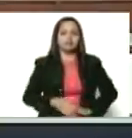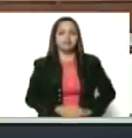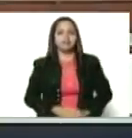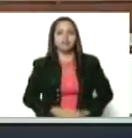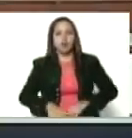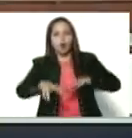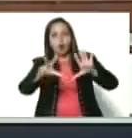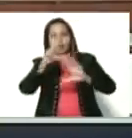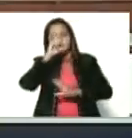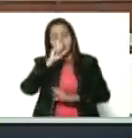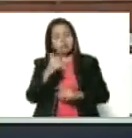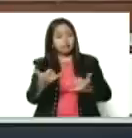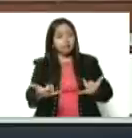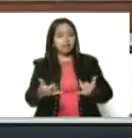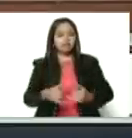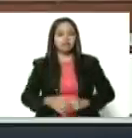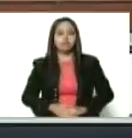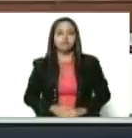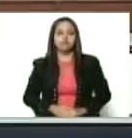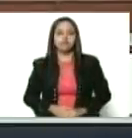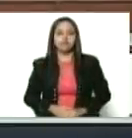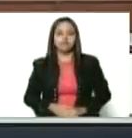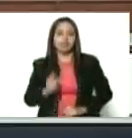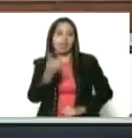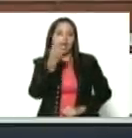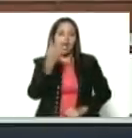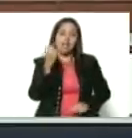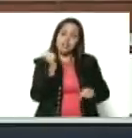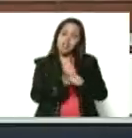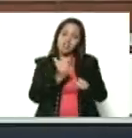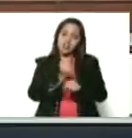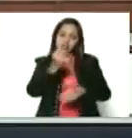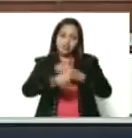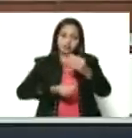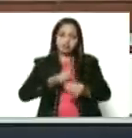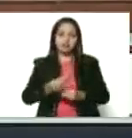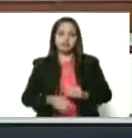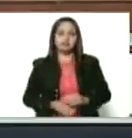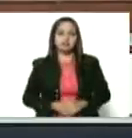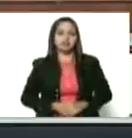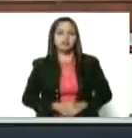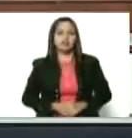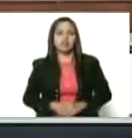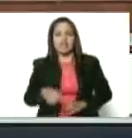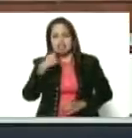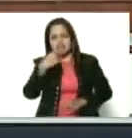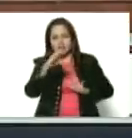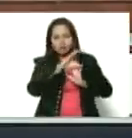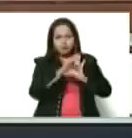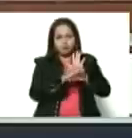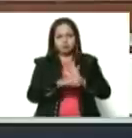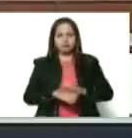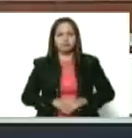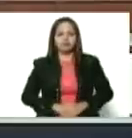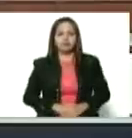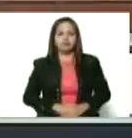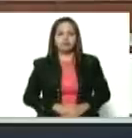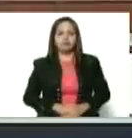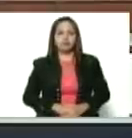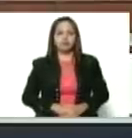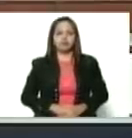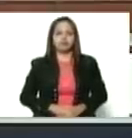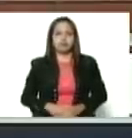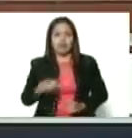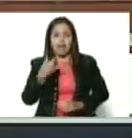Ocho años ya. Y la única tarea que tenía, de acuerdo a la Constitución, se